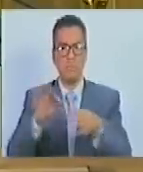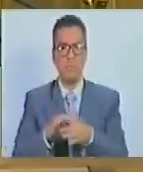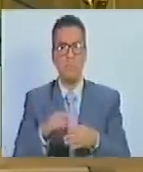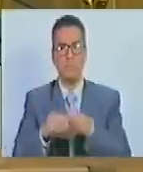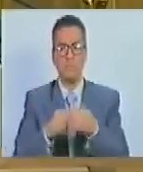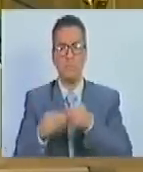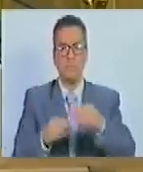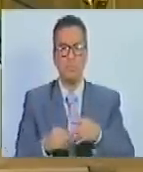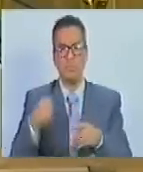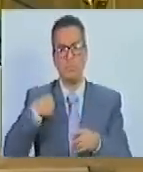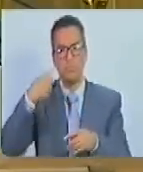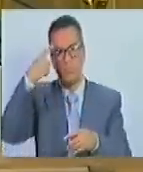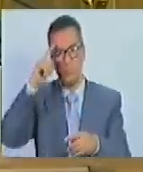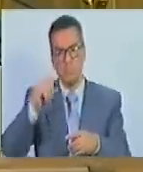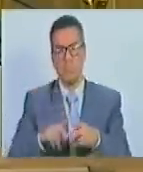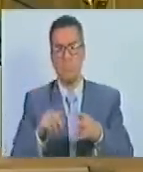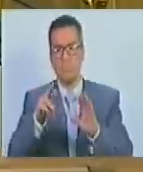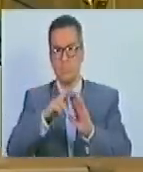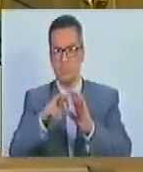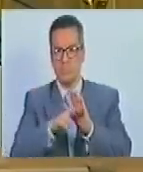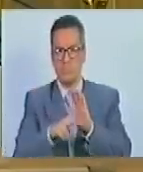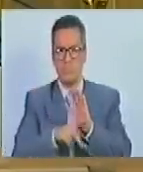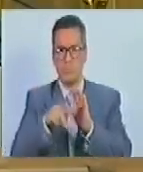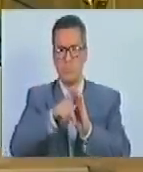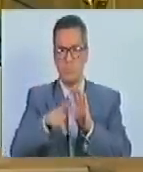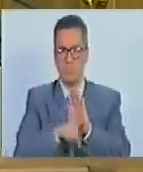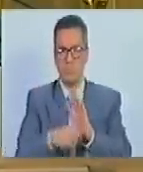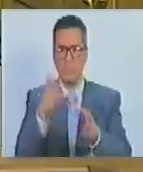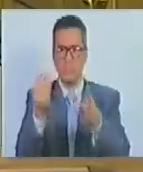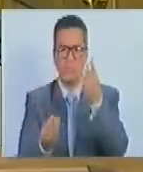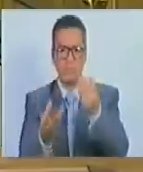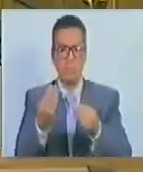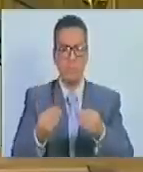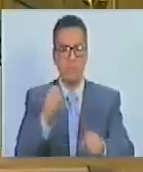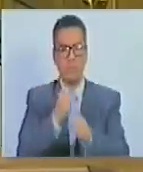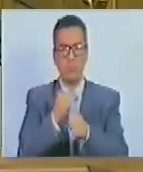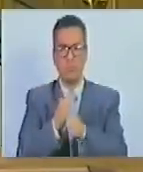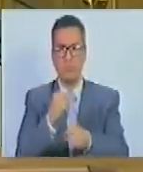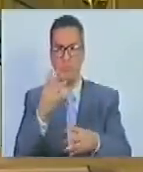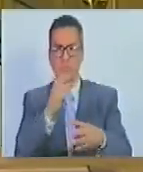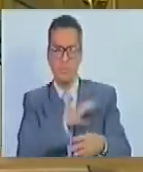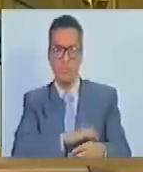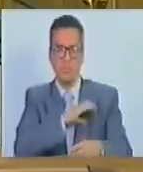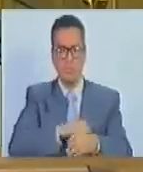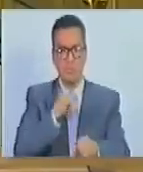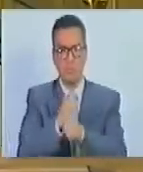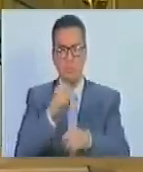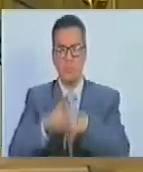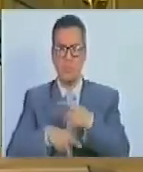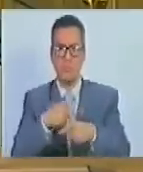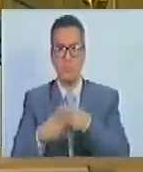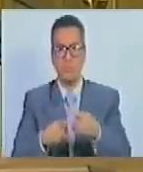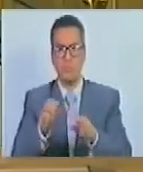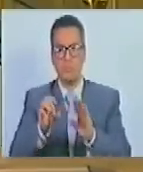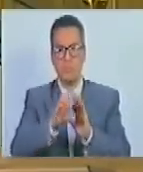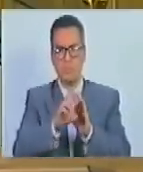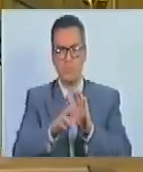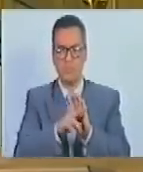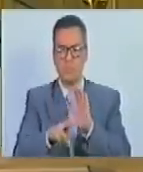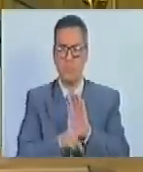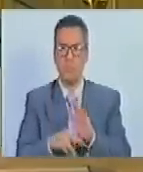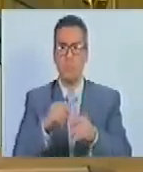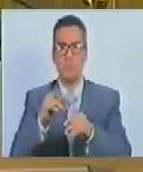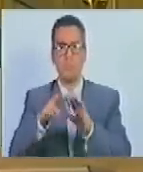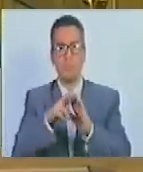ejecutiva, de conformidad con la normativa que los regula. Las funciones de los comités de trabajo se desarrollarán en los estatutos del Consejo Comunal